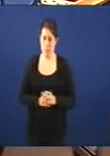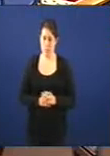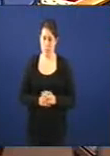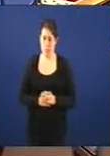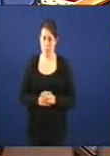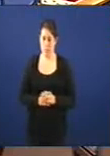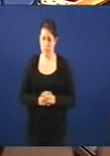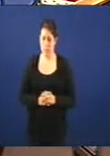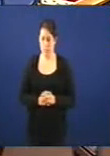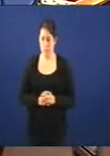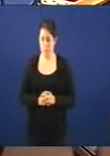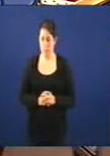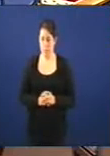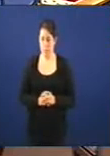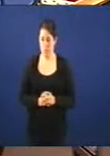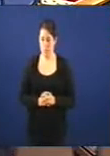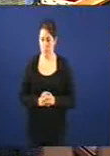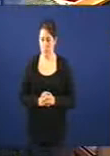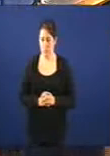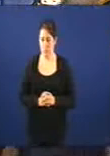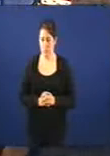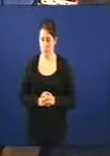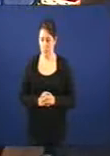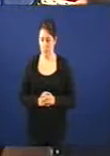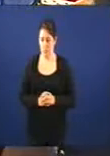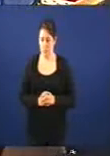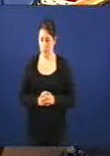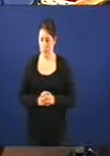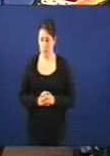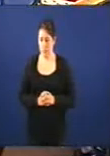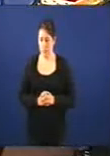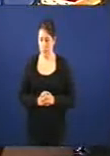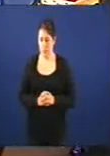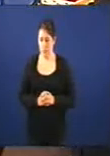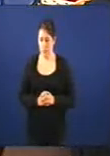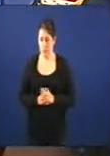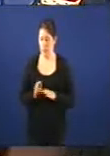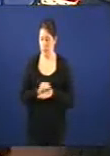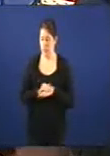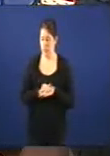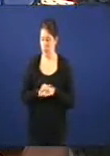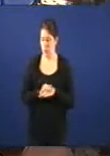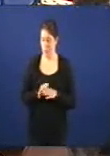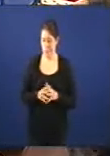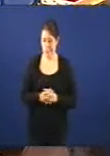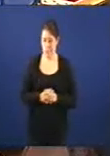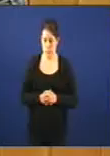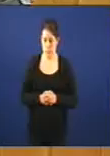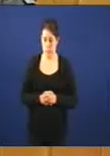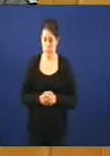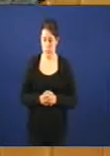Xa vas tendo máis quorum. Xa vas tendo máis quorum. Nada, disculpa, porque metes papel a volver. Nada, xa te preocupes.